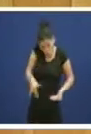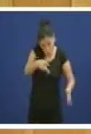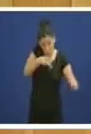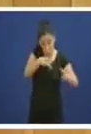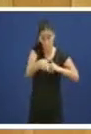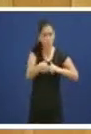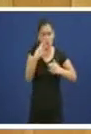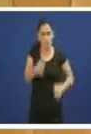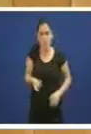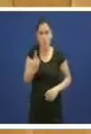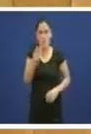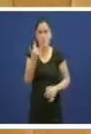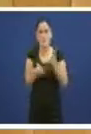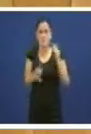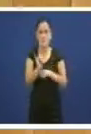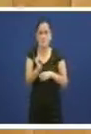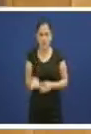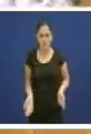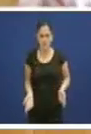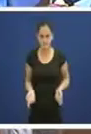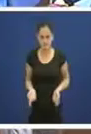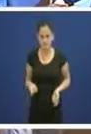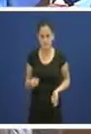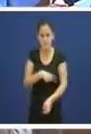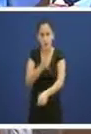non é verdade teña vostede o valor de vir aquí Moitas gracias